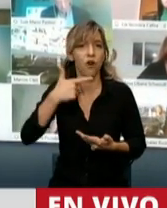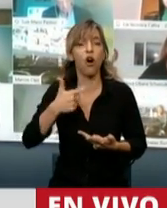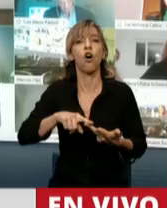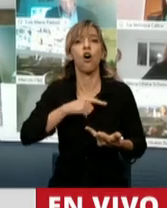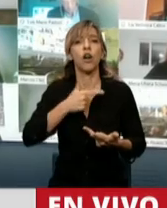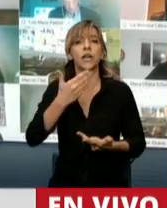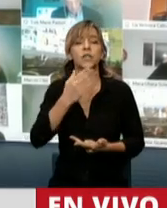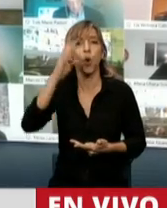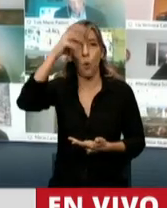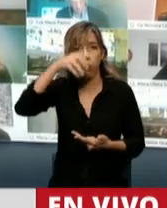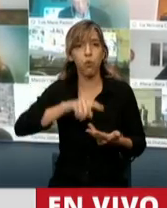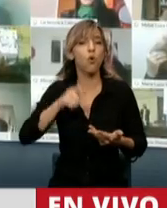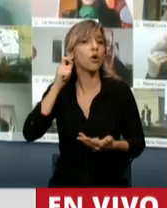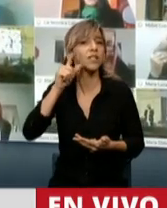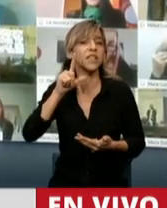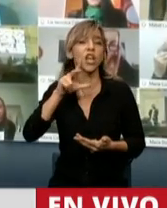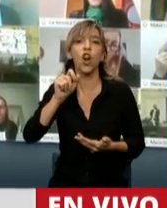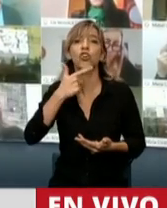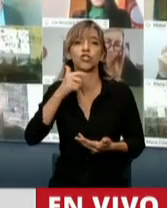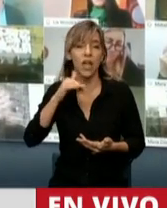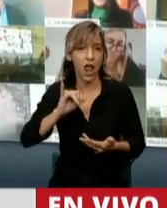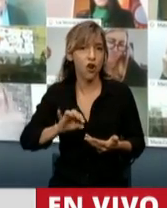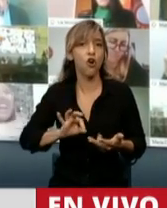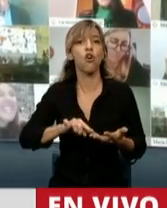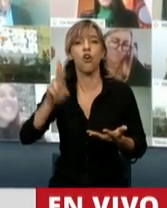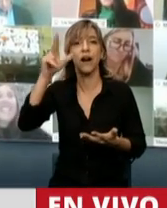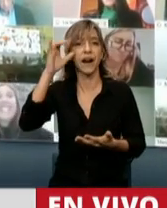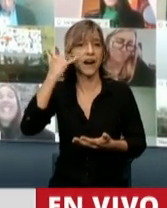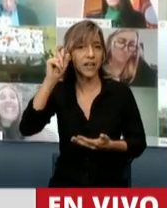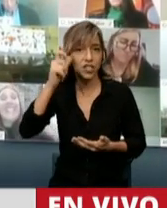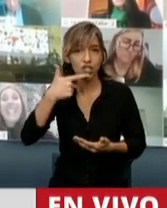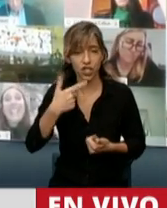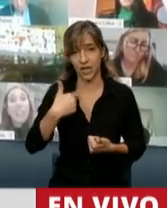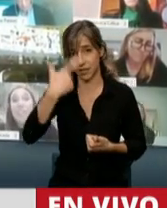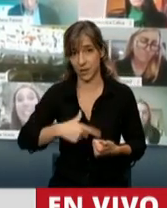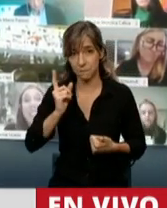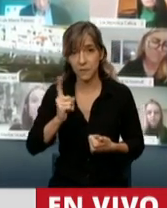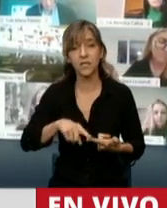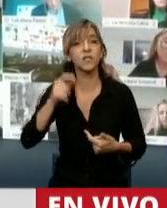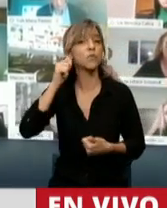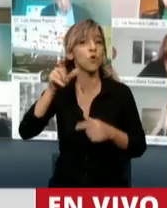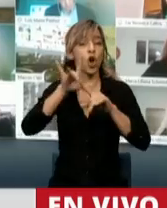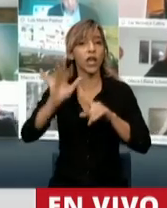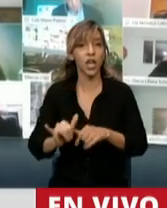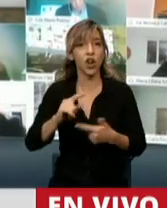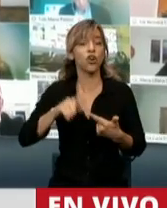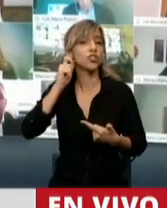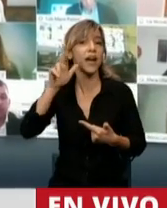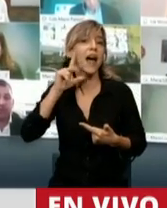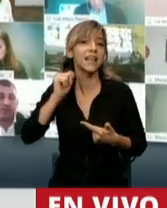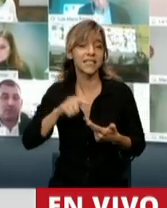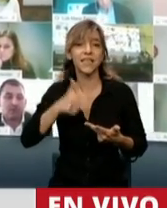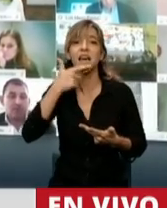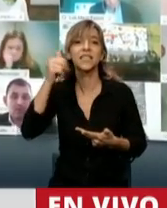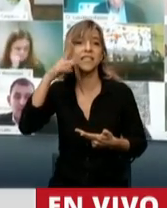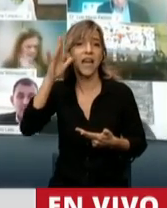Patricia Bullrich, Fernanda Gil Lozano, Fernanda Reyes, quien aquí habla, Elsa Quirós, Susana García, Fernando Sánchez